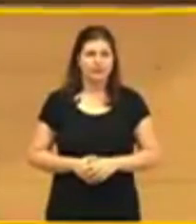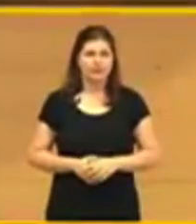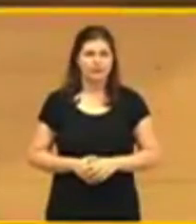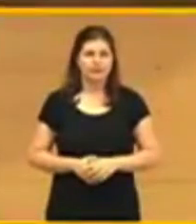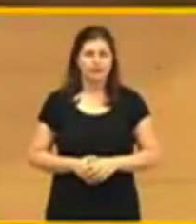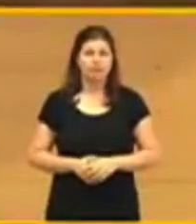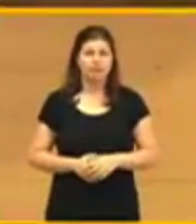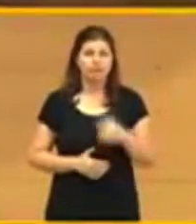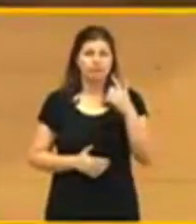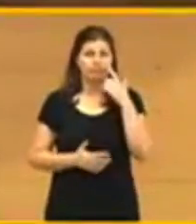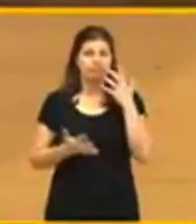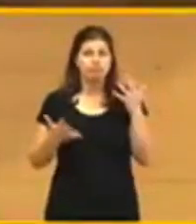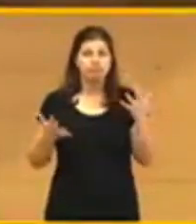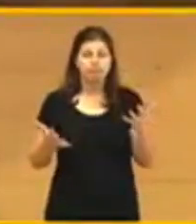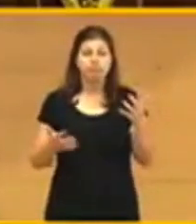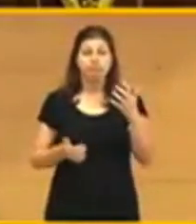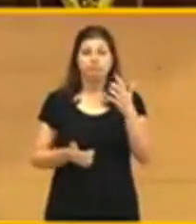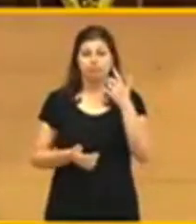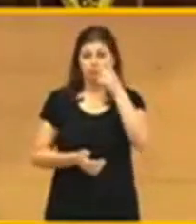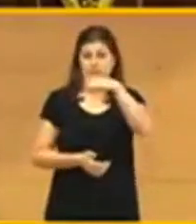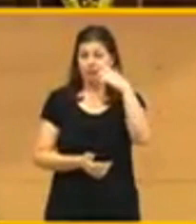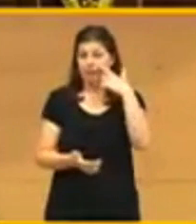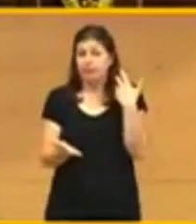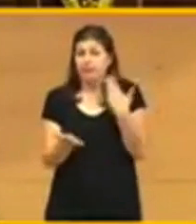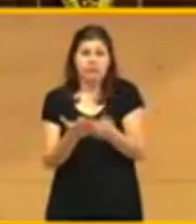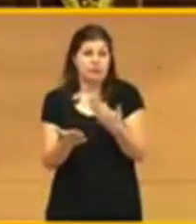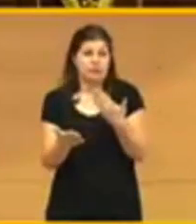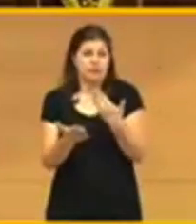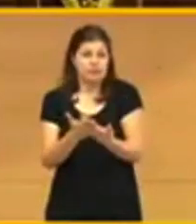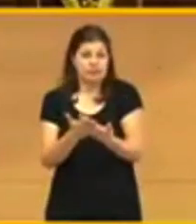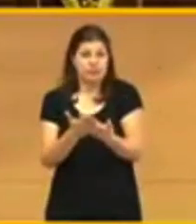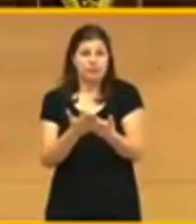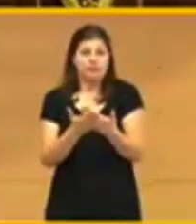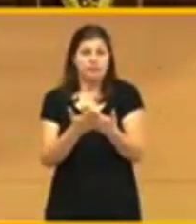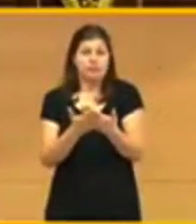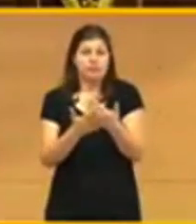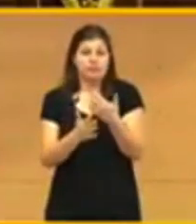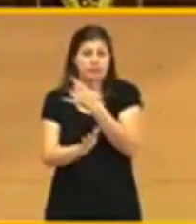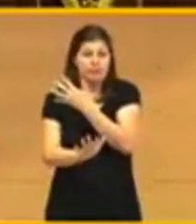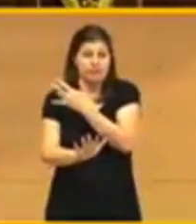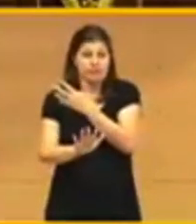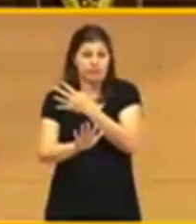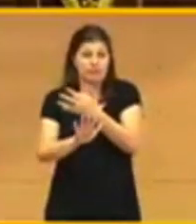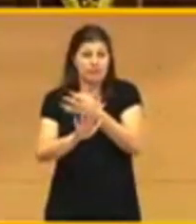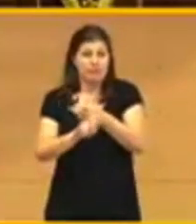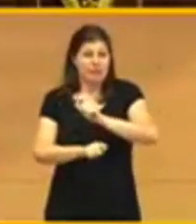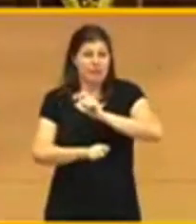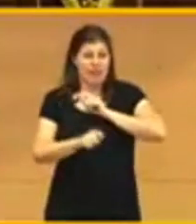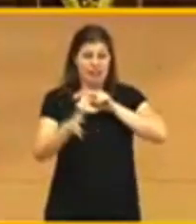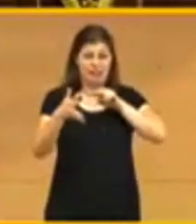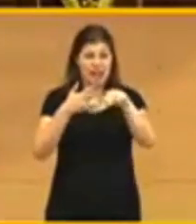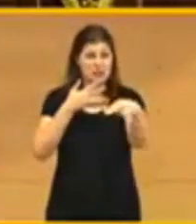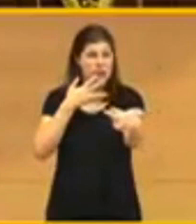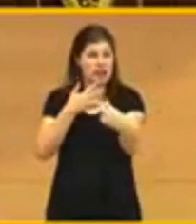como pueden comprobar, que no resiste la más elemental prueba de transparencia, neutralidad y